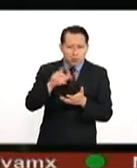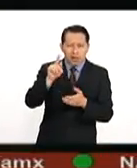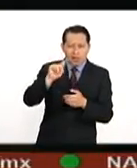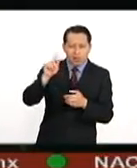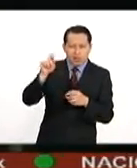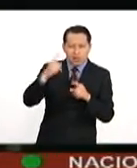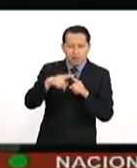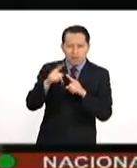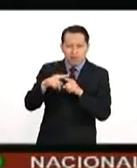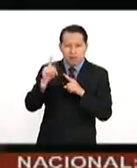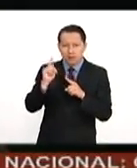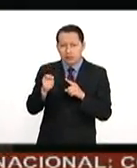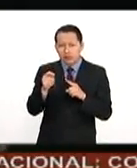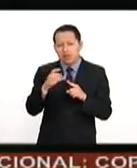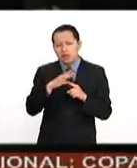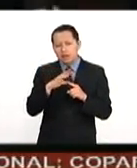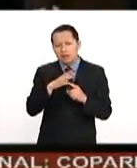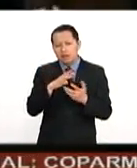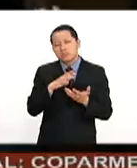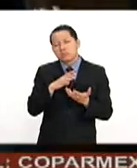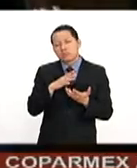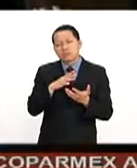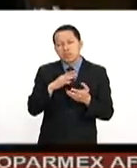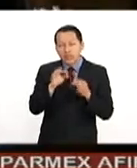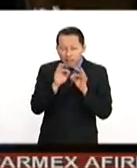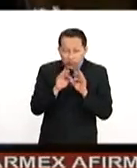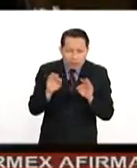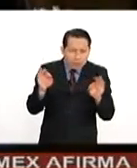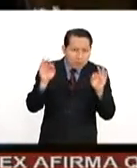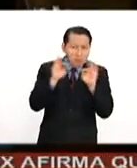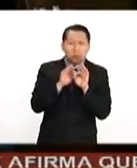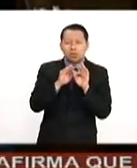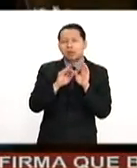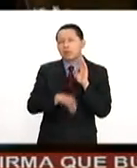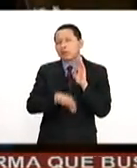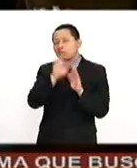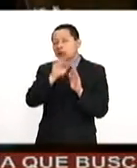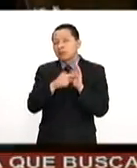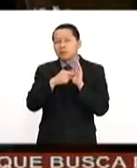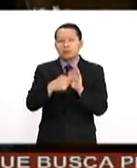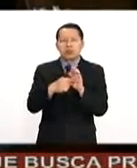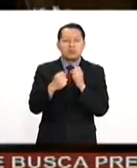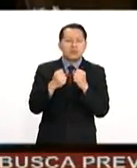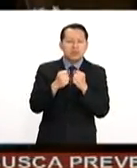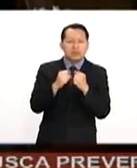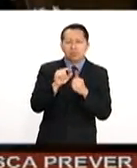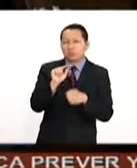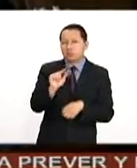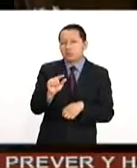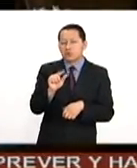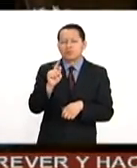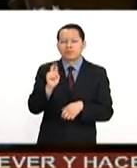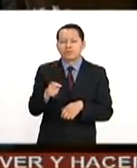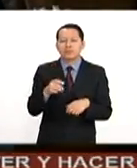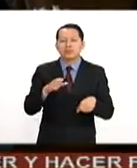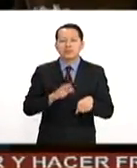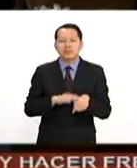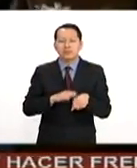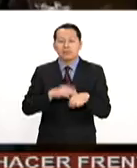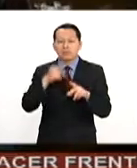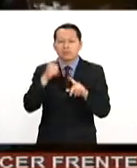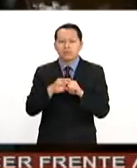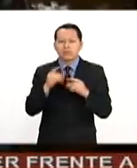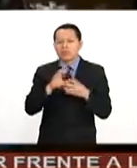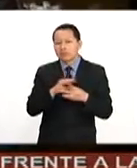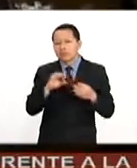hubo poca sustancia que pudiera destacarse en este discurso, más allá, insisto,